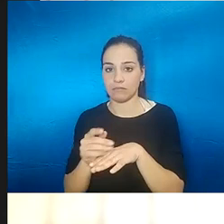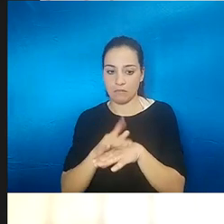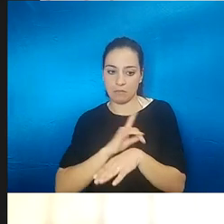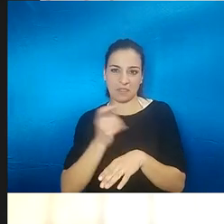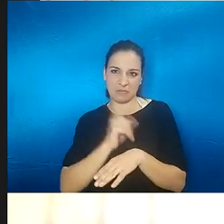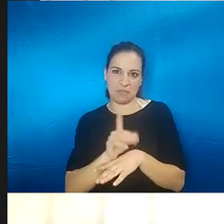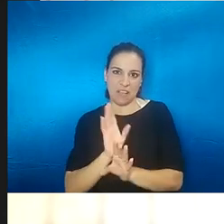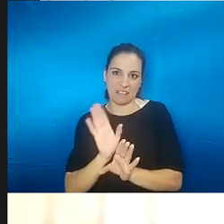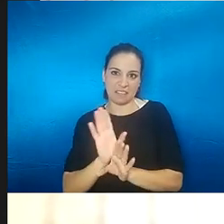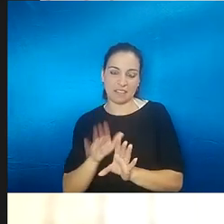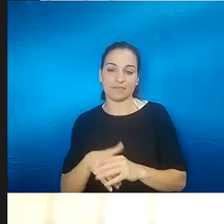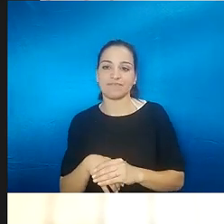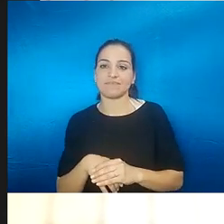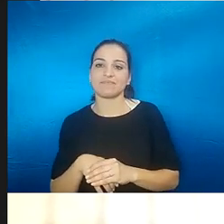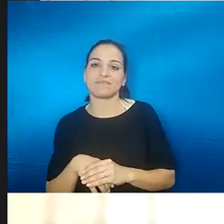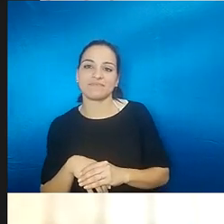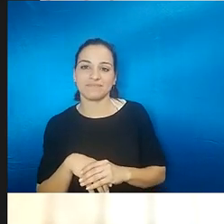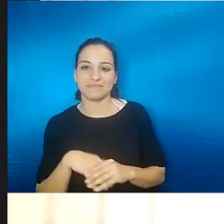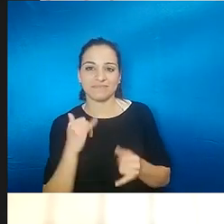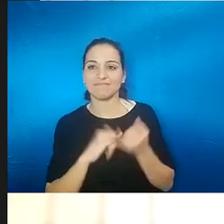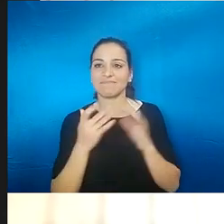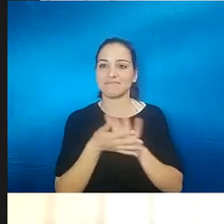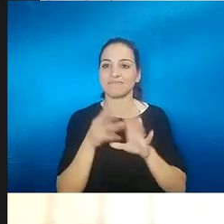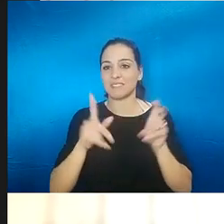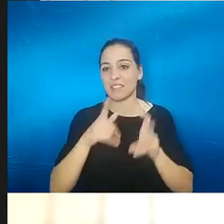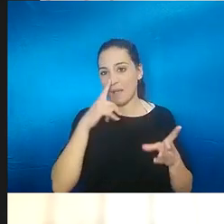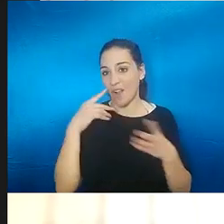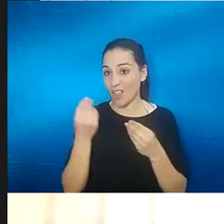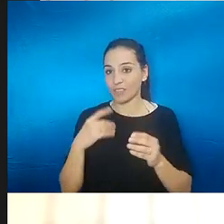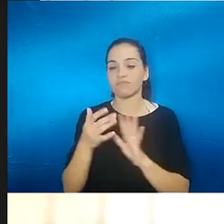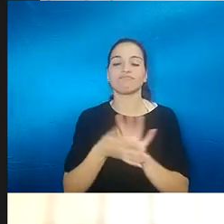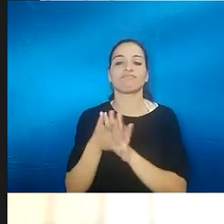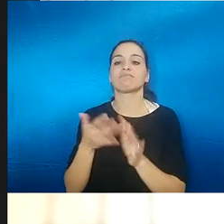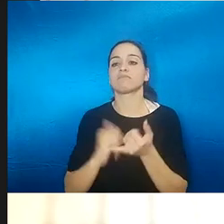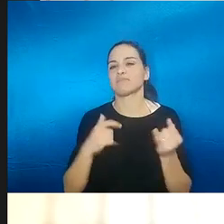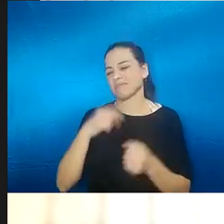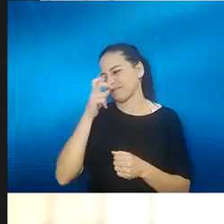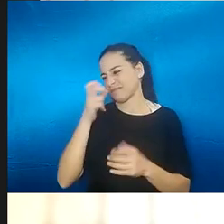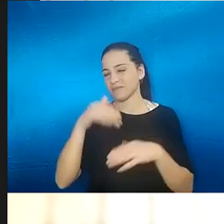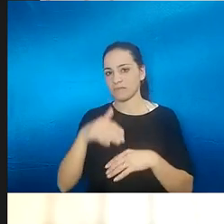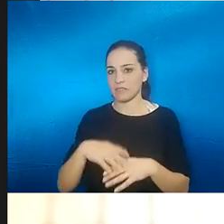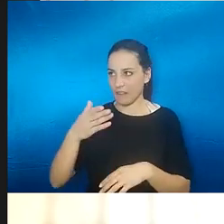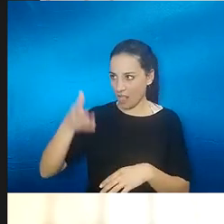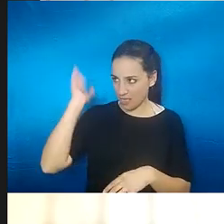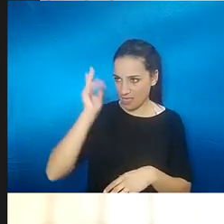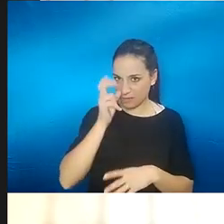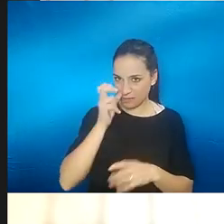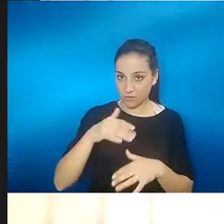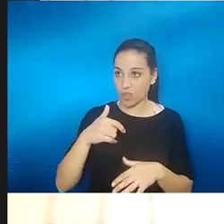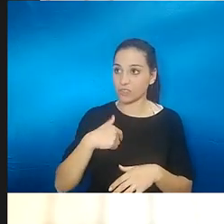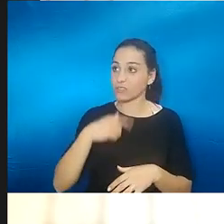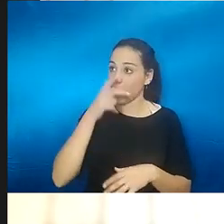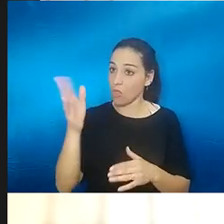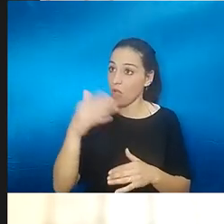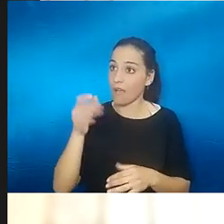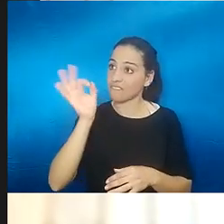bueno me acuerdo que estaban hablando de algún olor y yo les dije pues yo no huelo y me dijeron anda cómo no vas a leer y yo les dije que no que no que